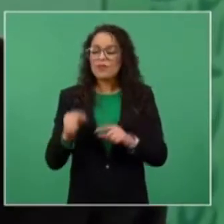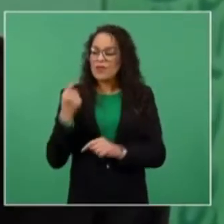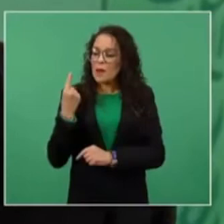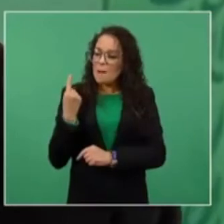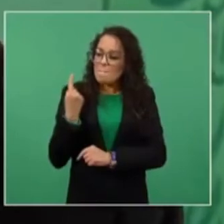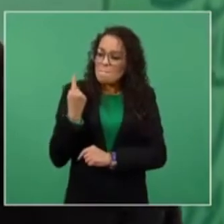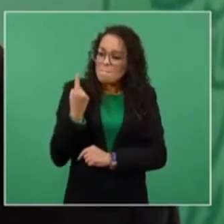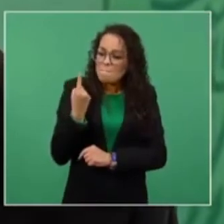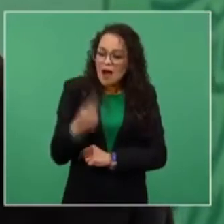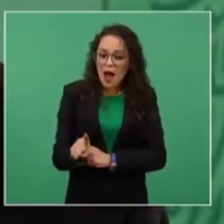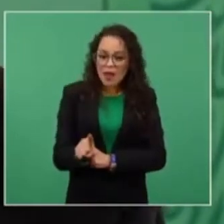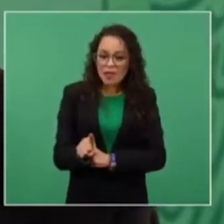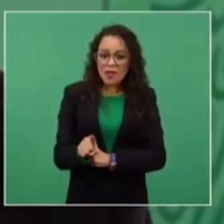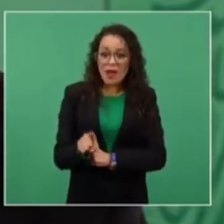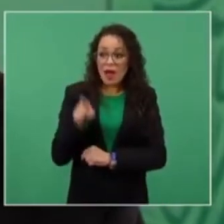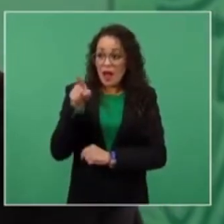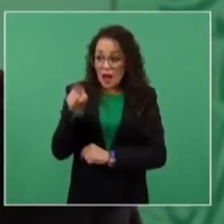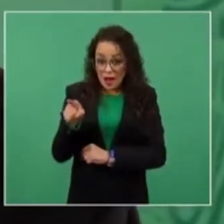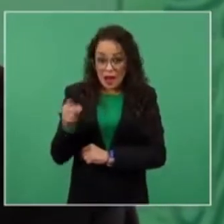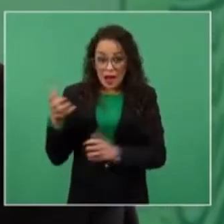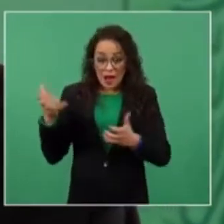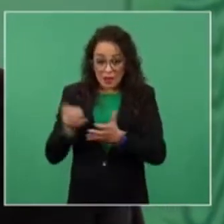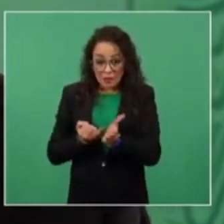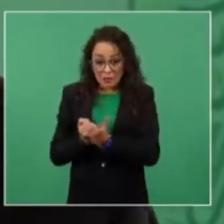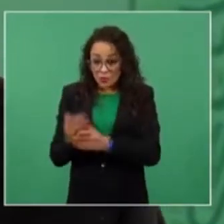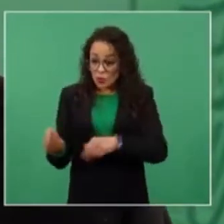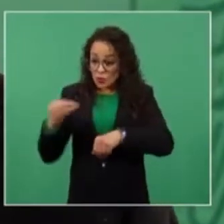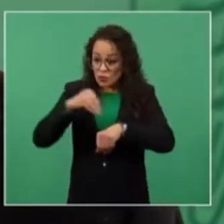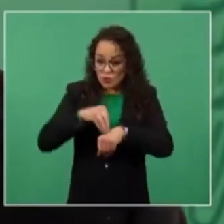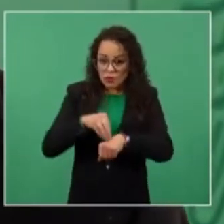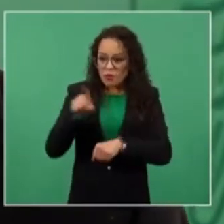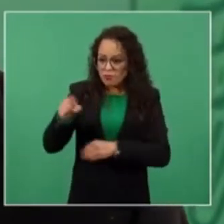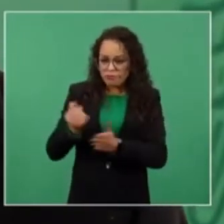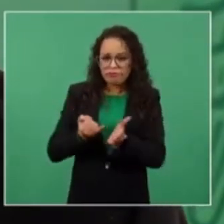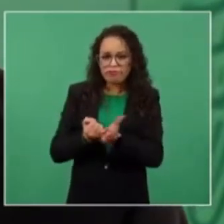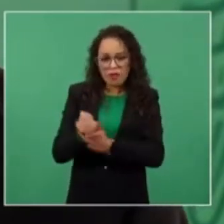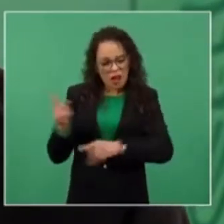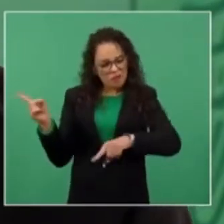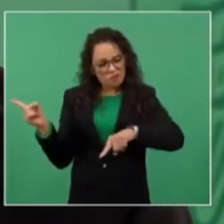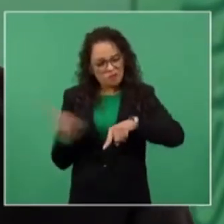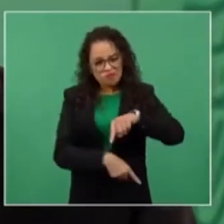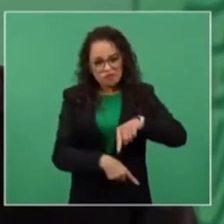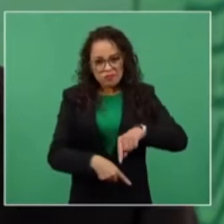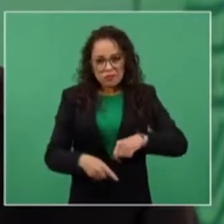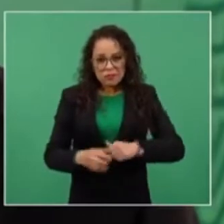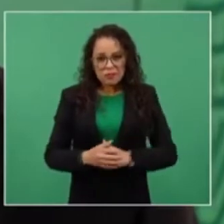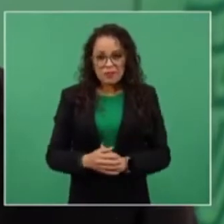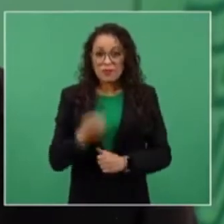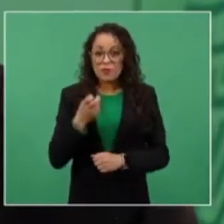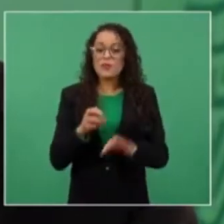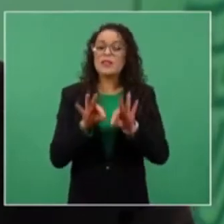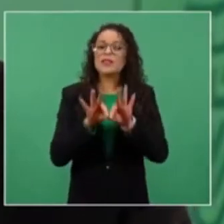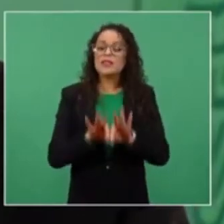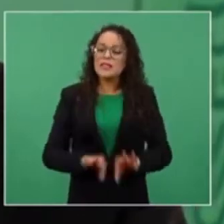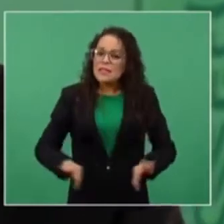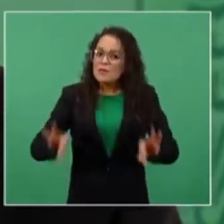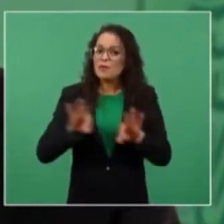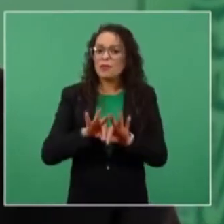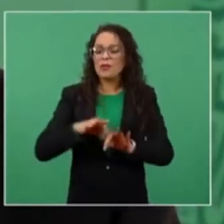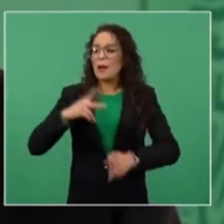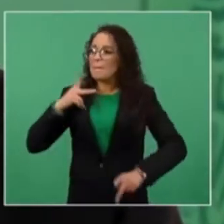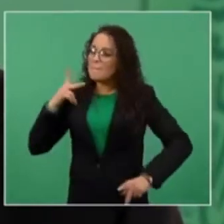y así como el pueblo pone el pueblo quita y por eso es importante la revocación del mandato